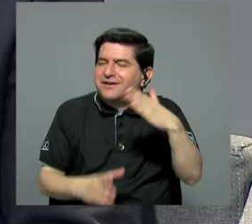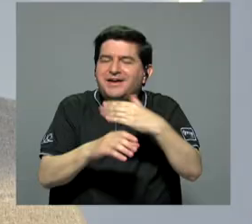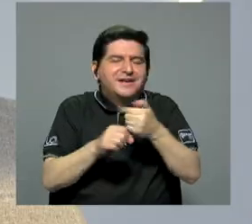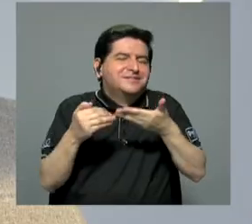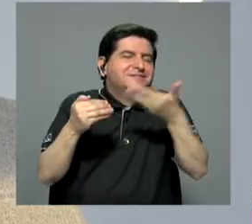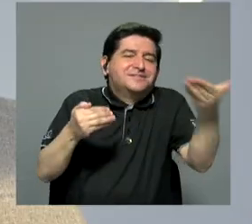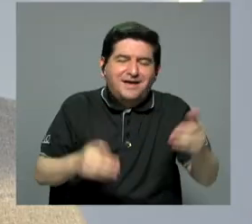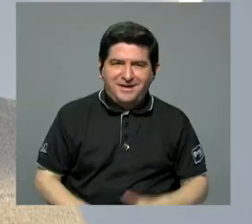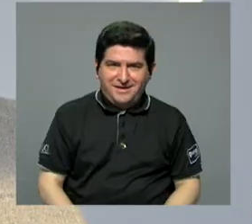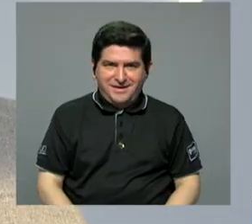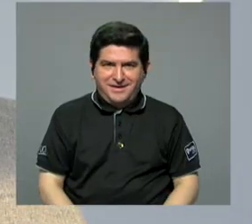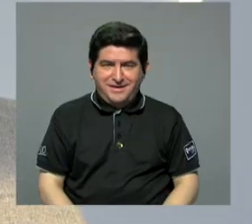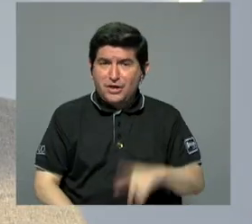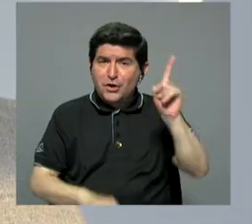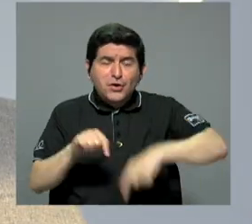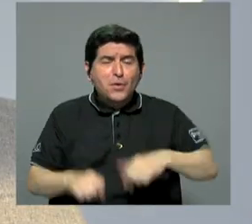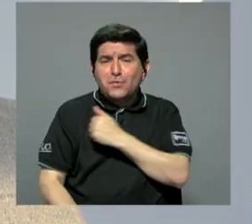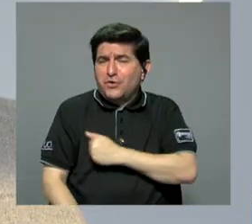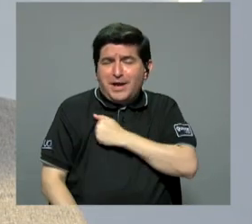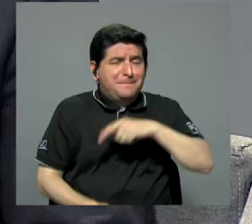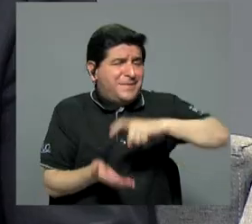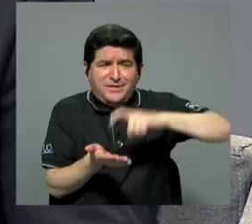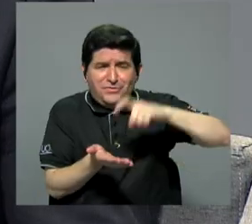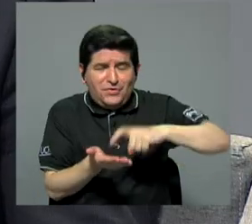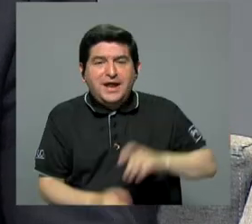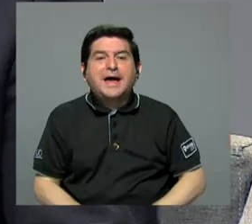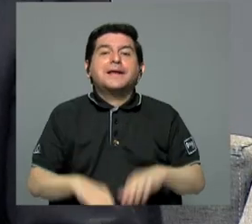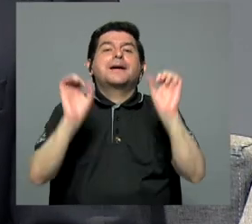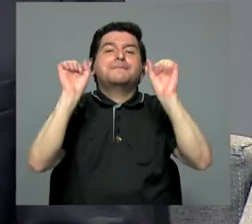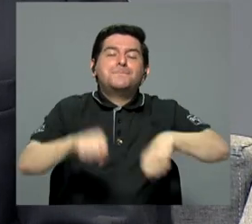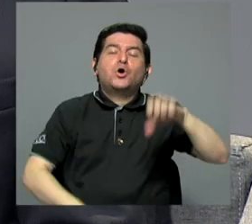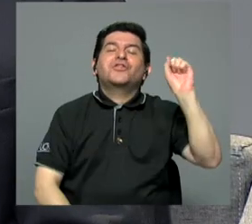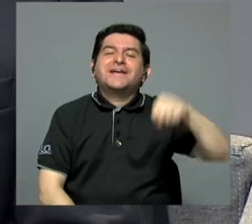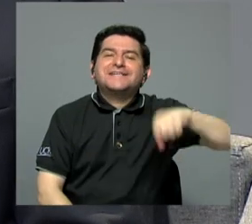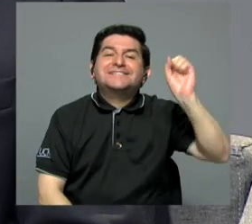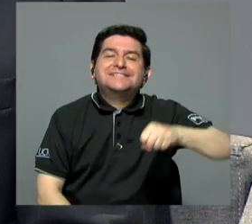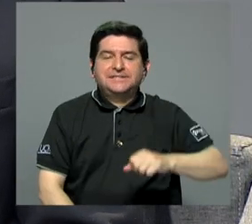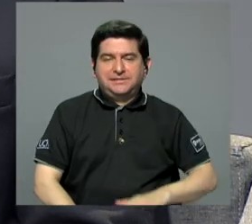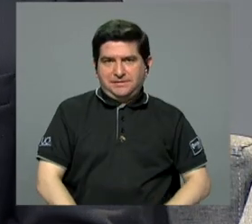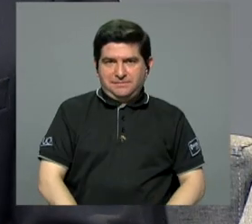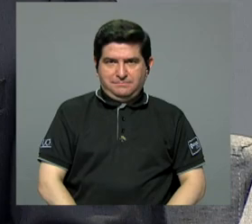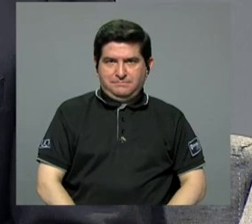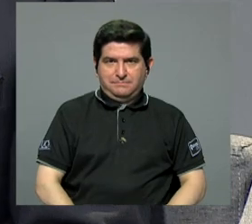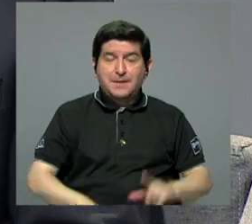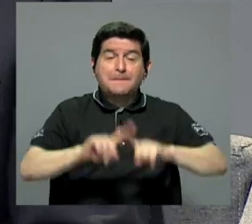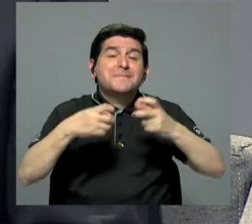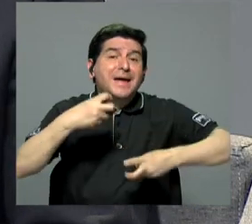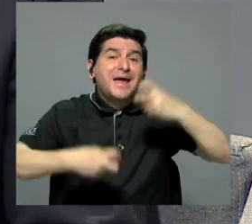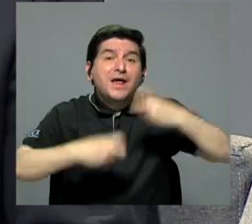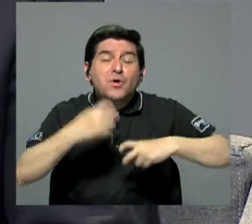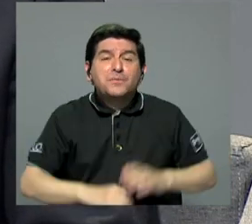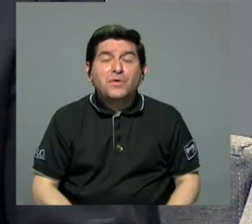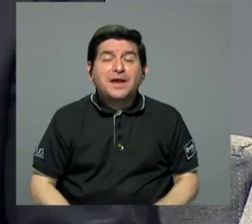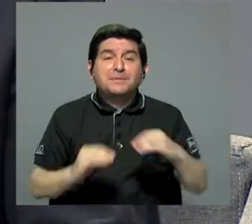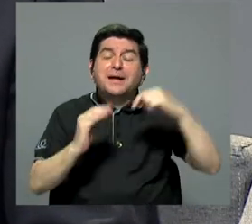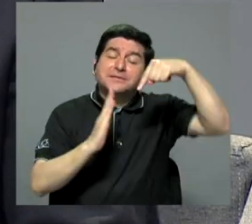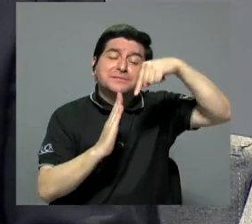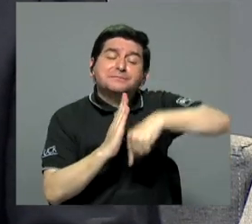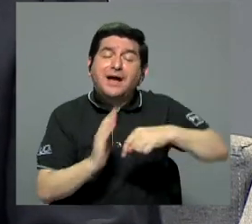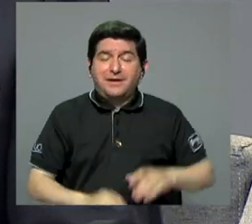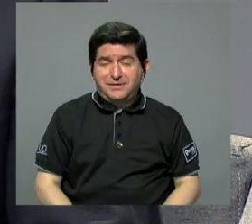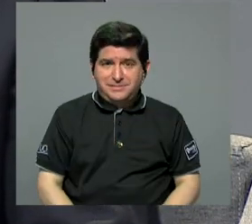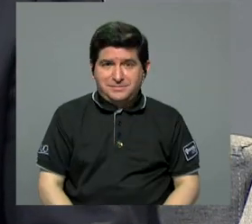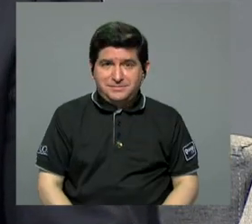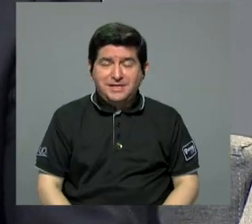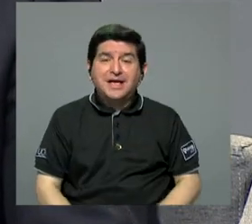pero no podían condonar ese tipo de deudas. Sí se puede, sí se puede, pero es que el problema va más allá, el